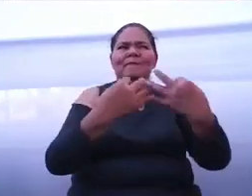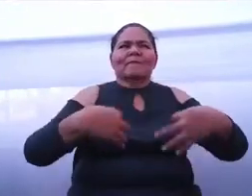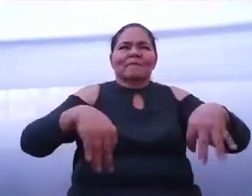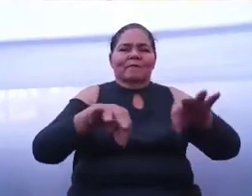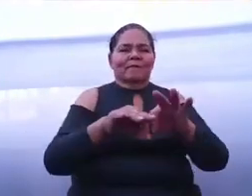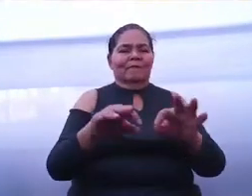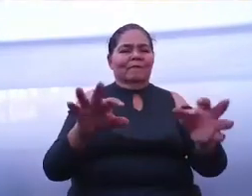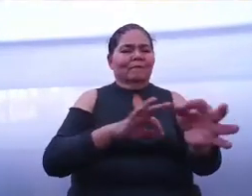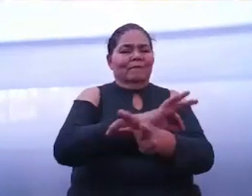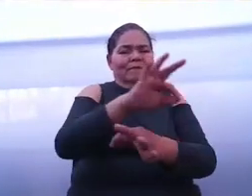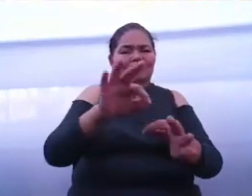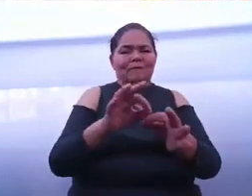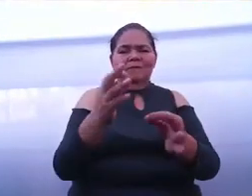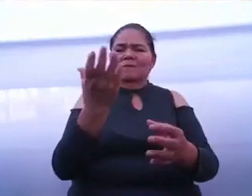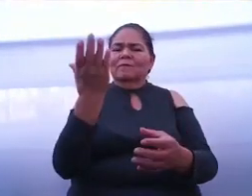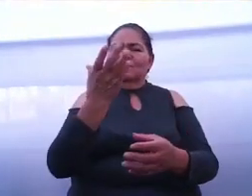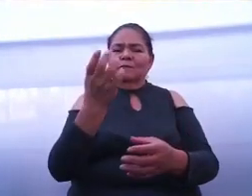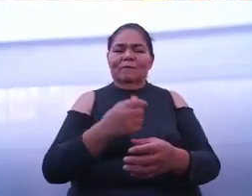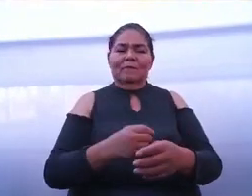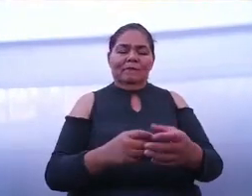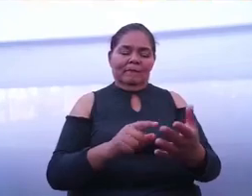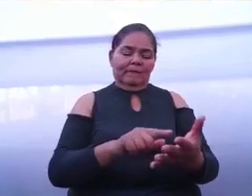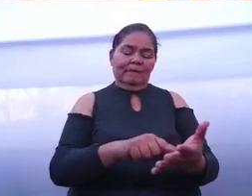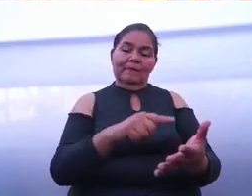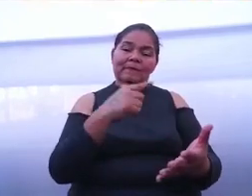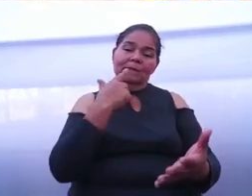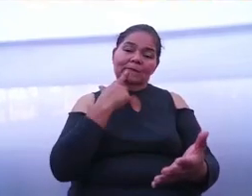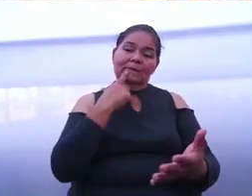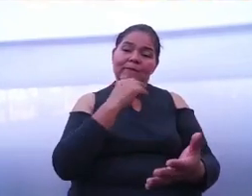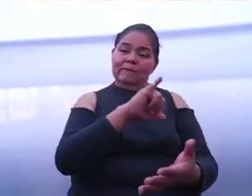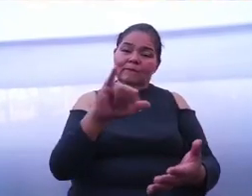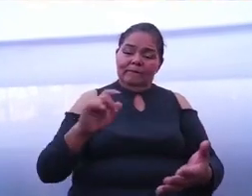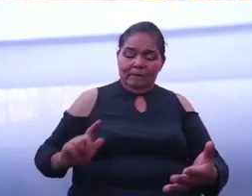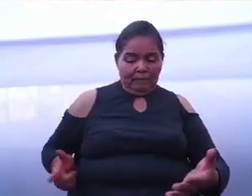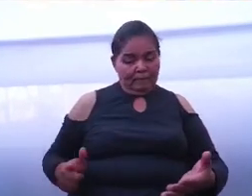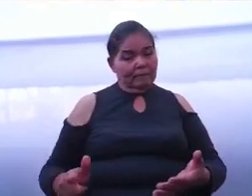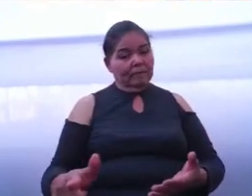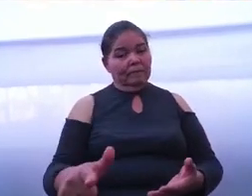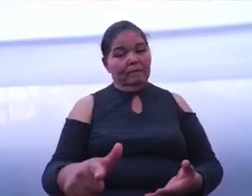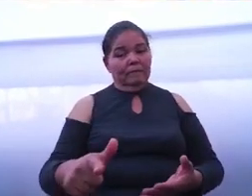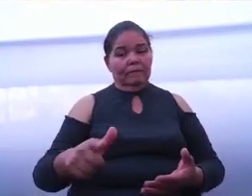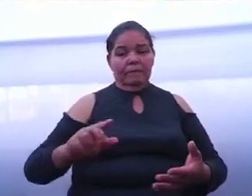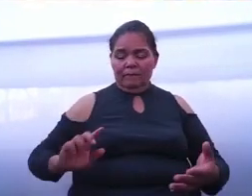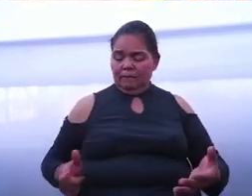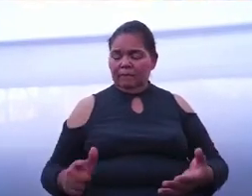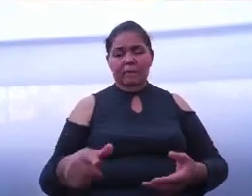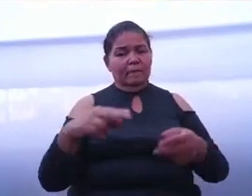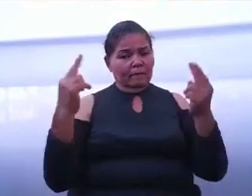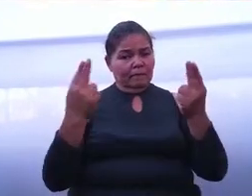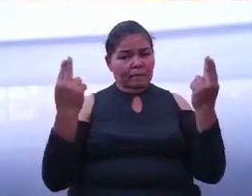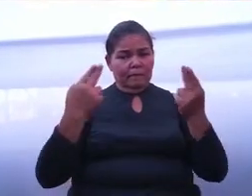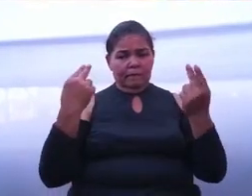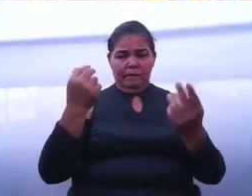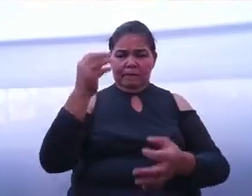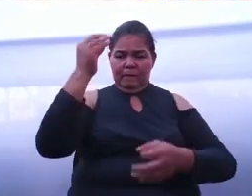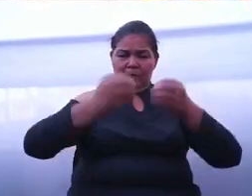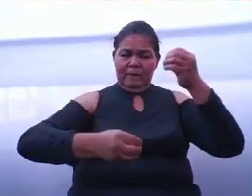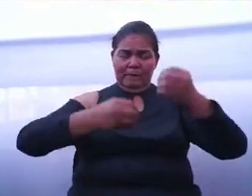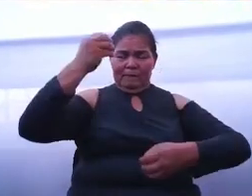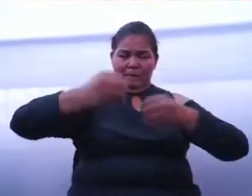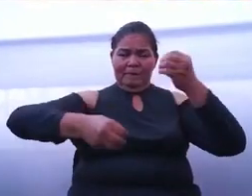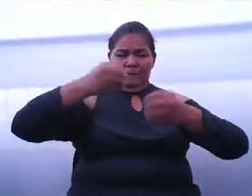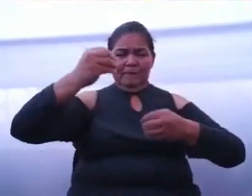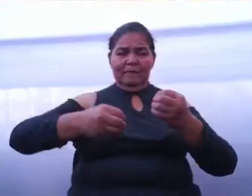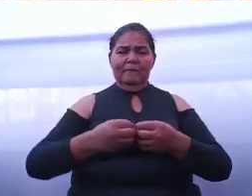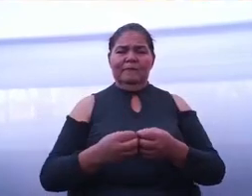delante. El pueblo de Guanajuato necesita justicia, necesita volver a